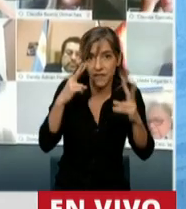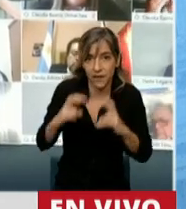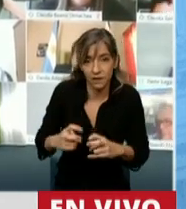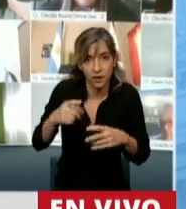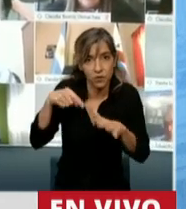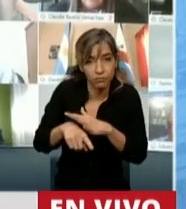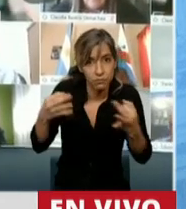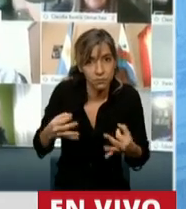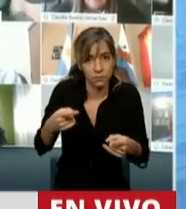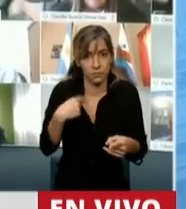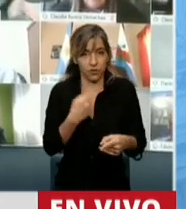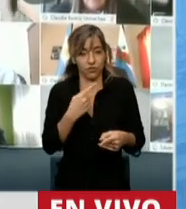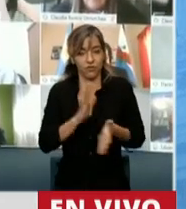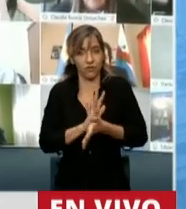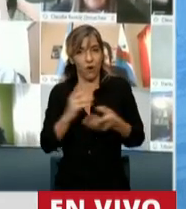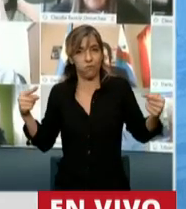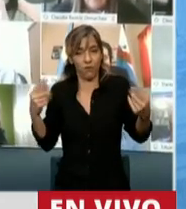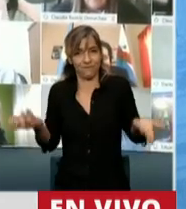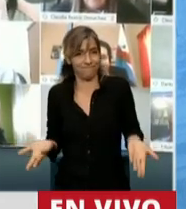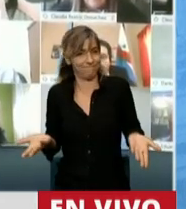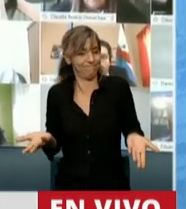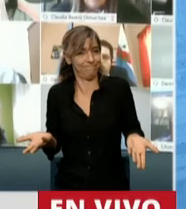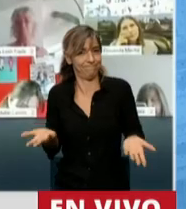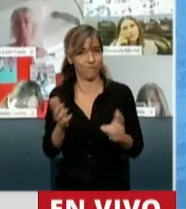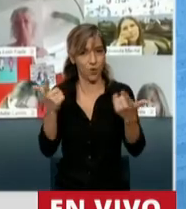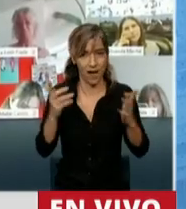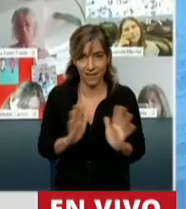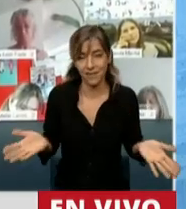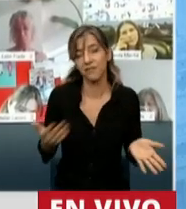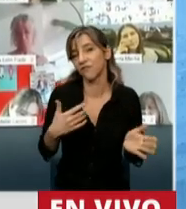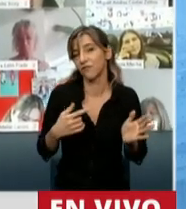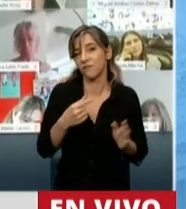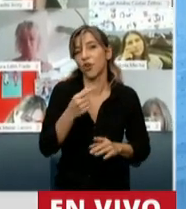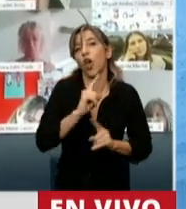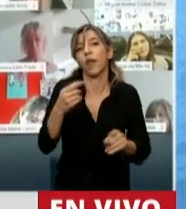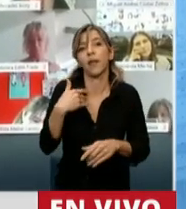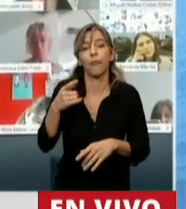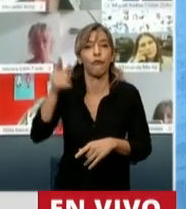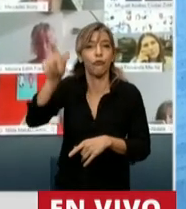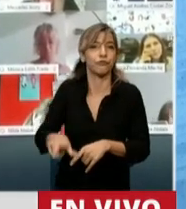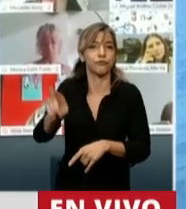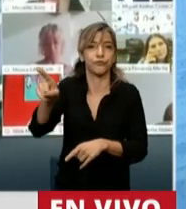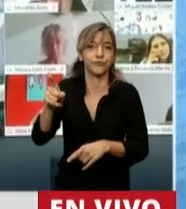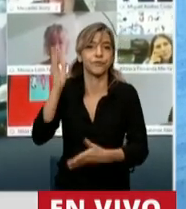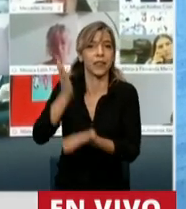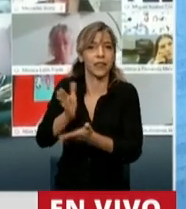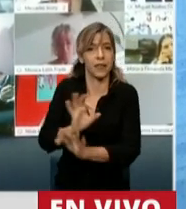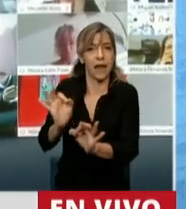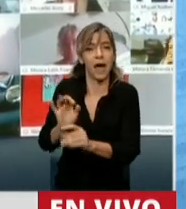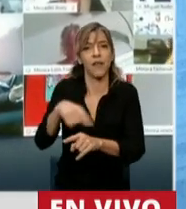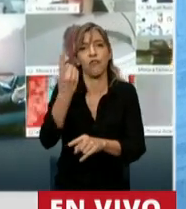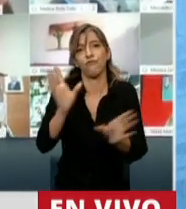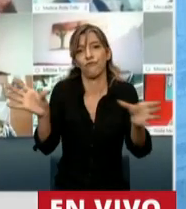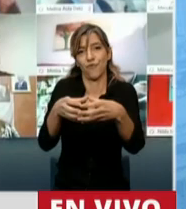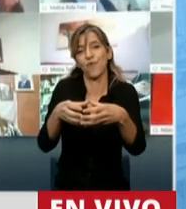apruebe esta ley, esto no signifique la impunidad para Cristóbal López y para todo su grupo económico que defraudó